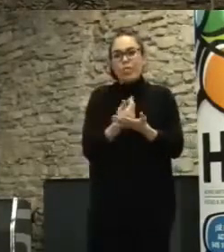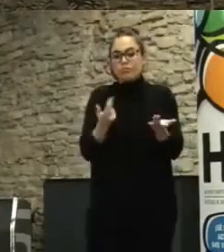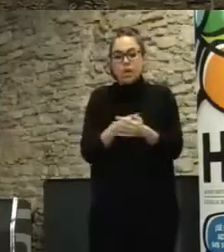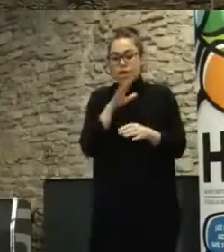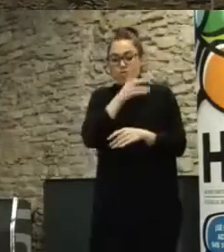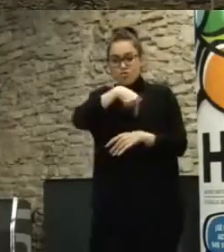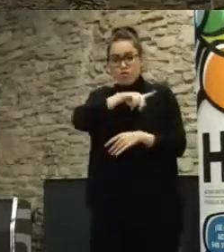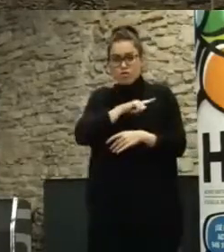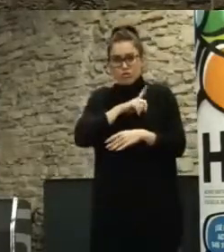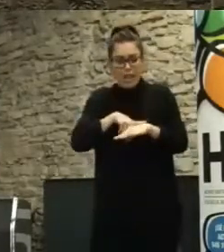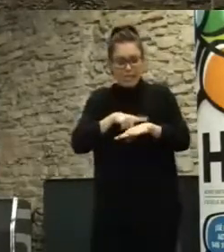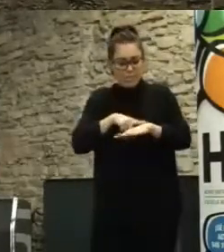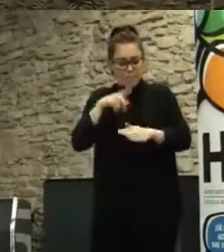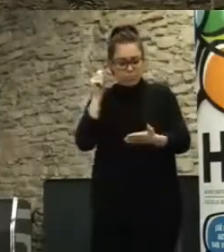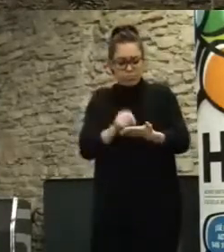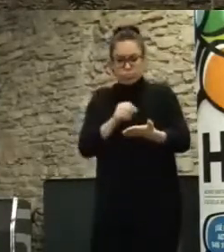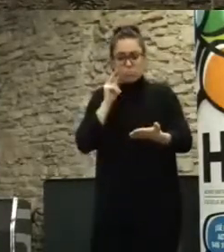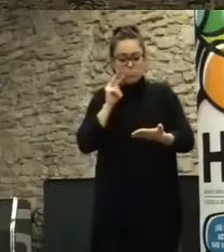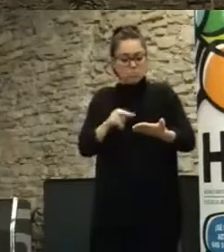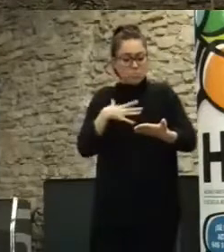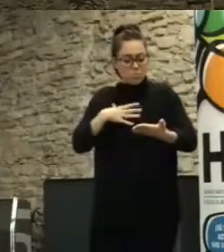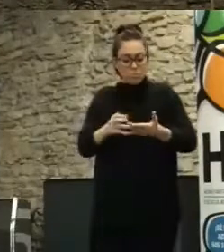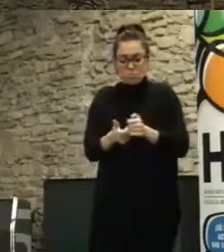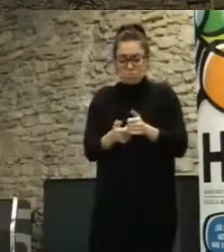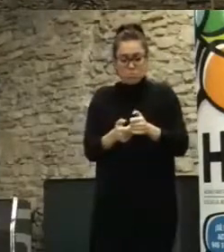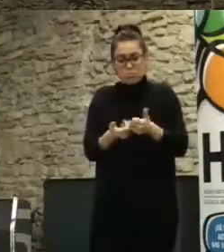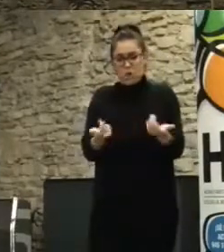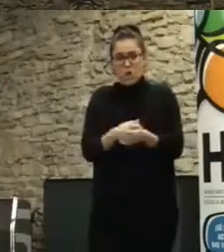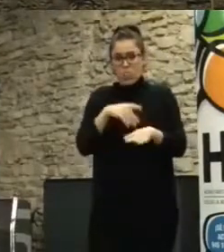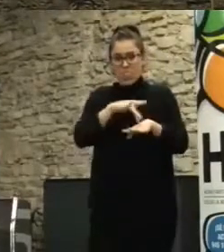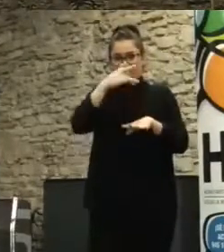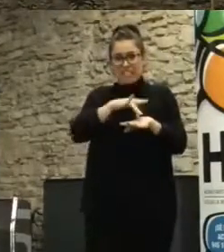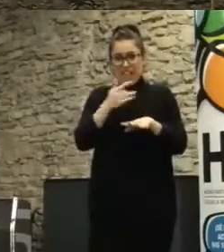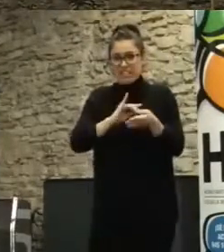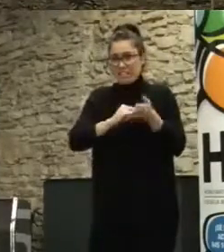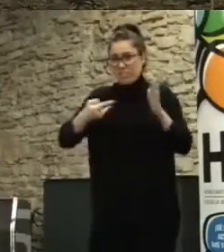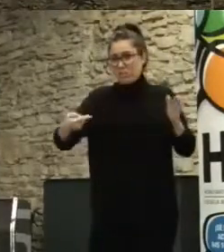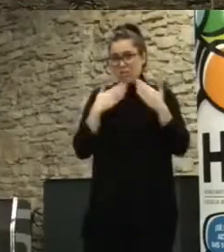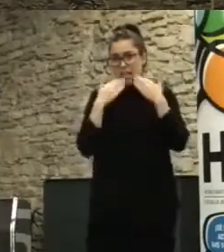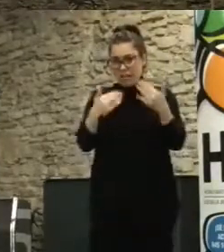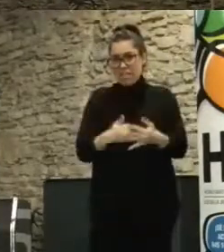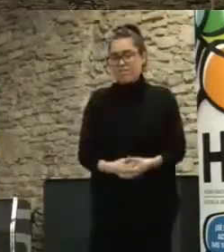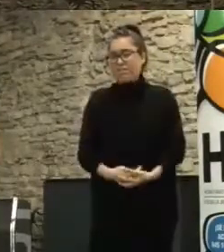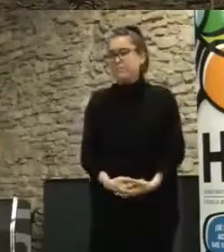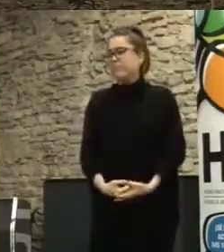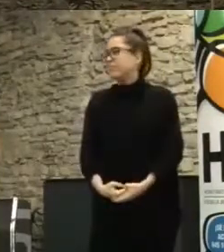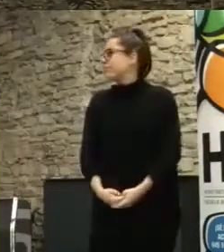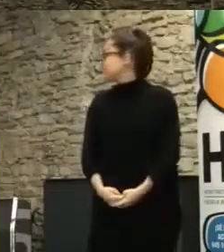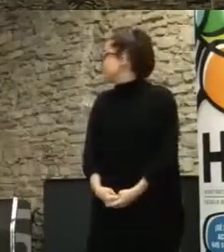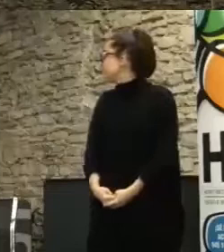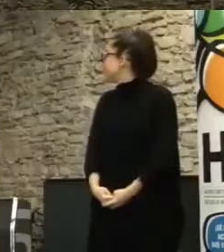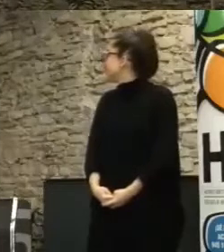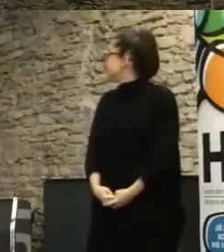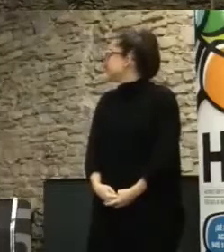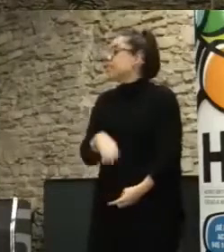podemos interaccionar en un espacio físico con herramientas digitales. Bueno, estas son Decid Madrid,